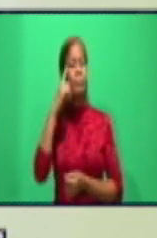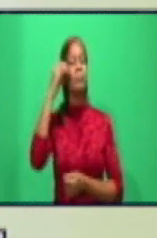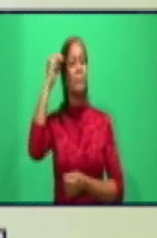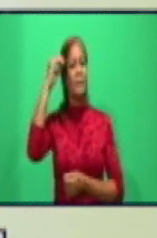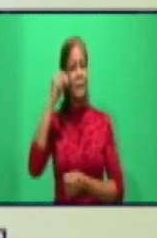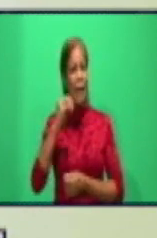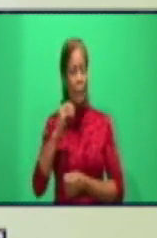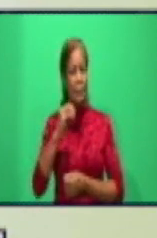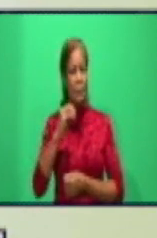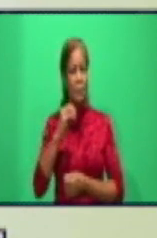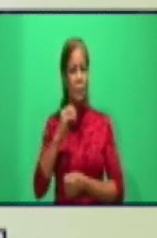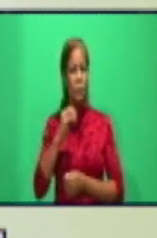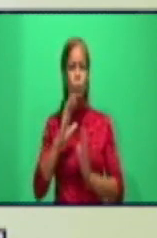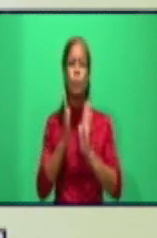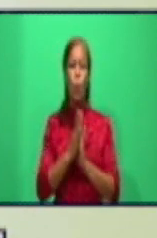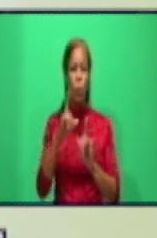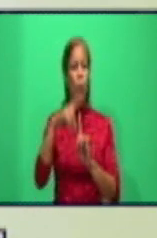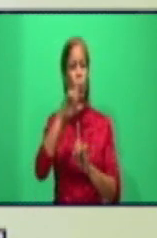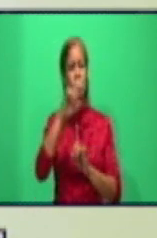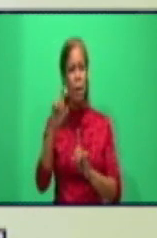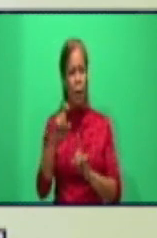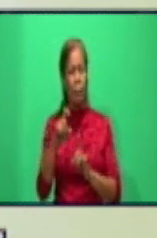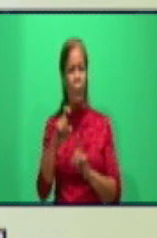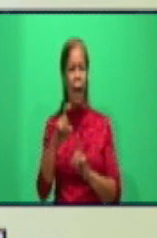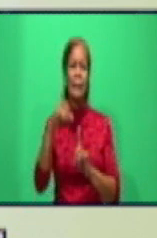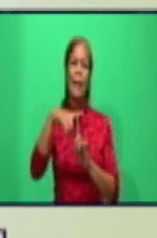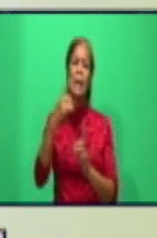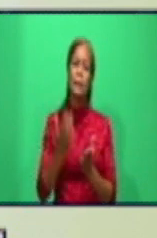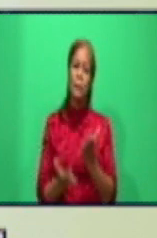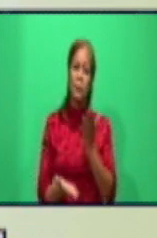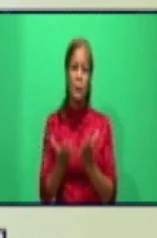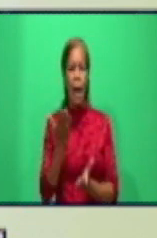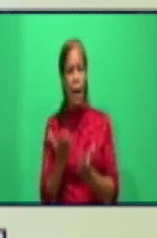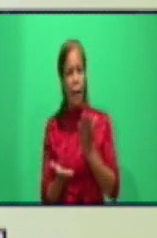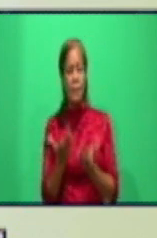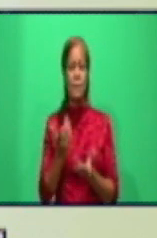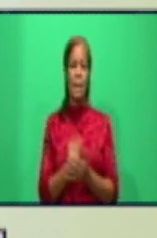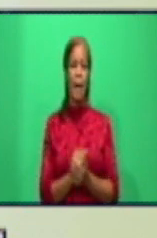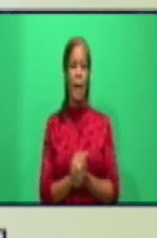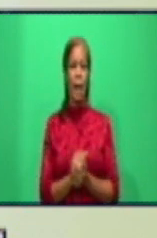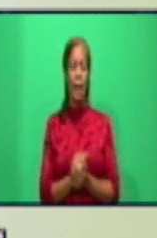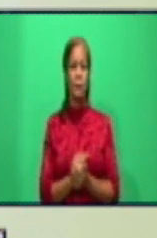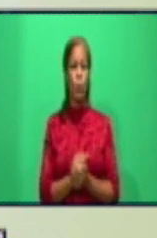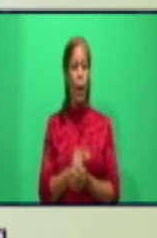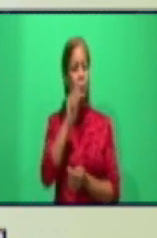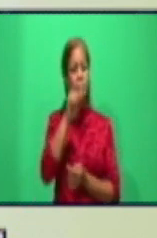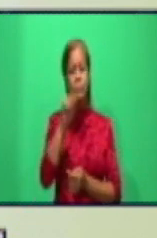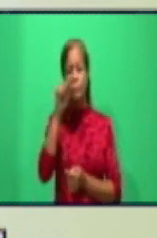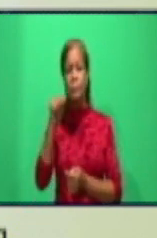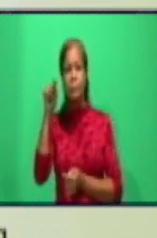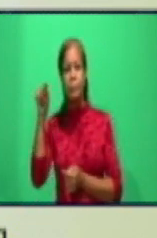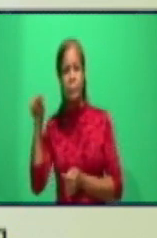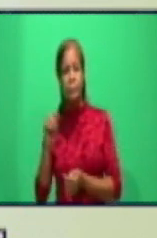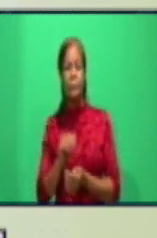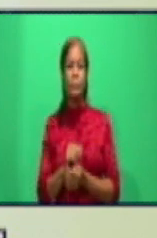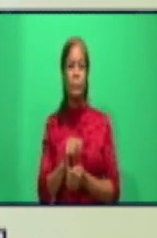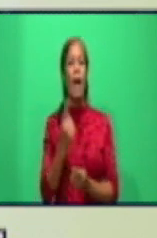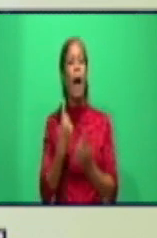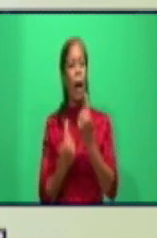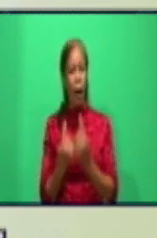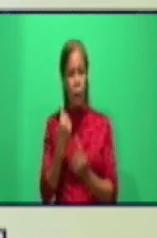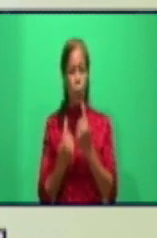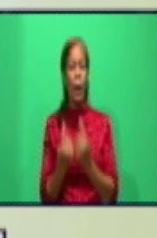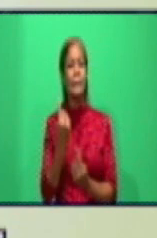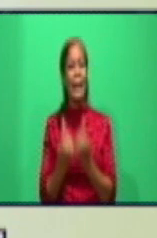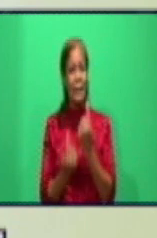de todos los datos, tasas, tendencias, monitorean gráficos, coincidencias entre variables, y nos pueden